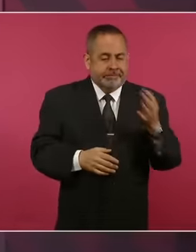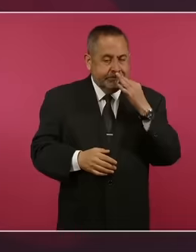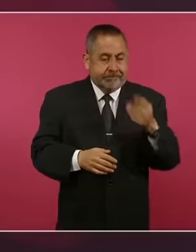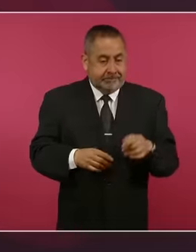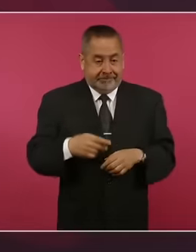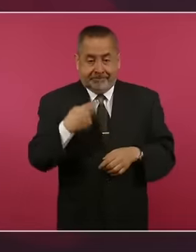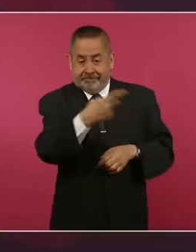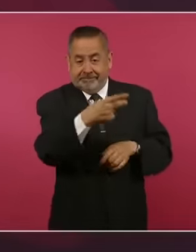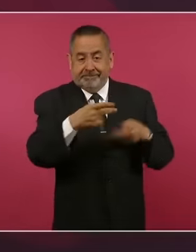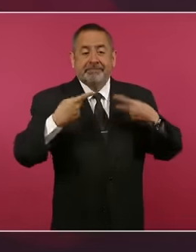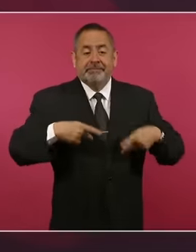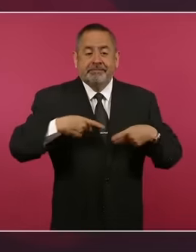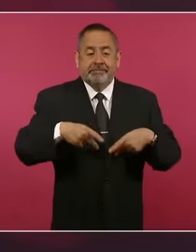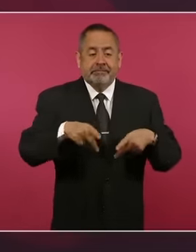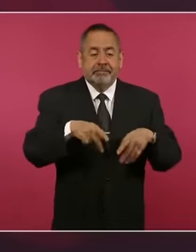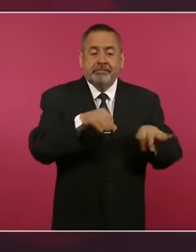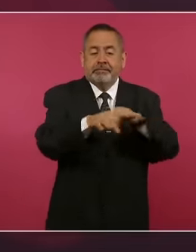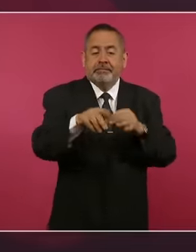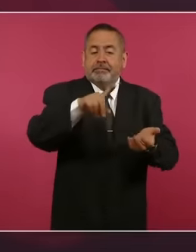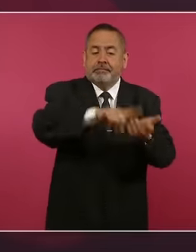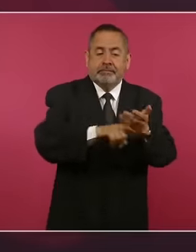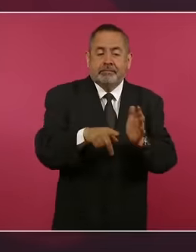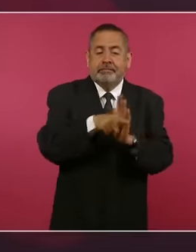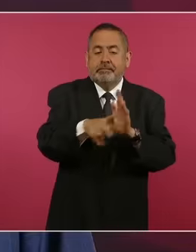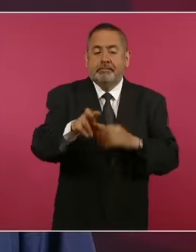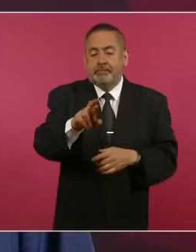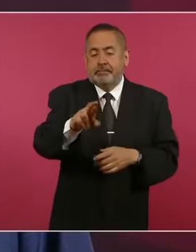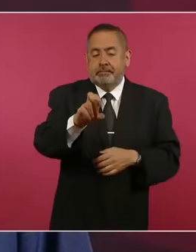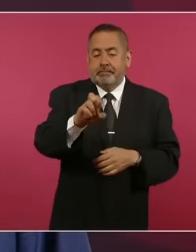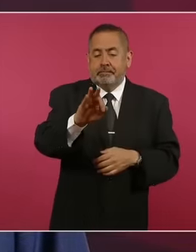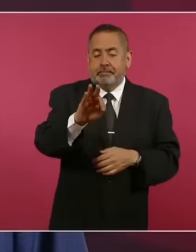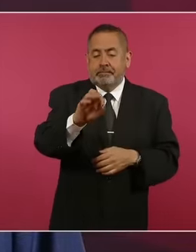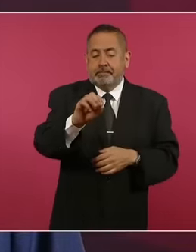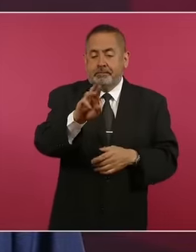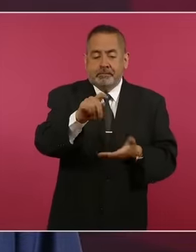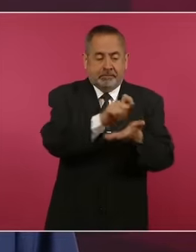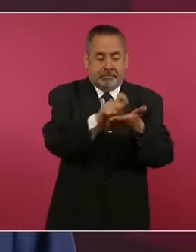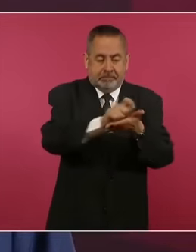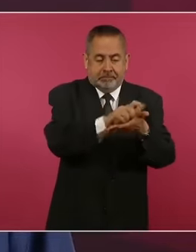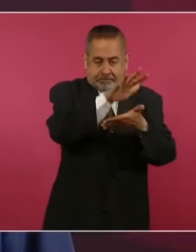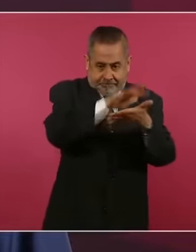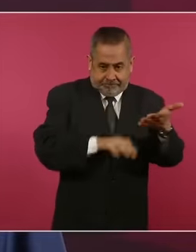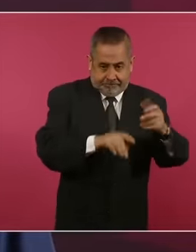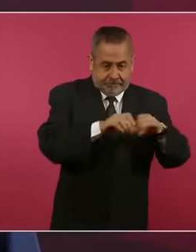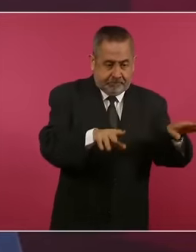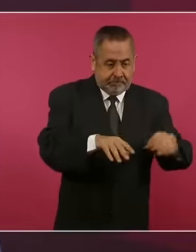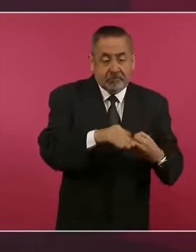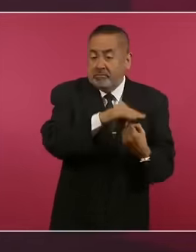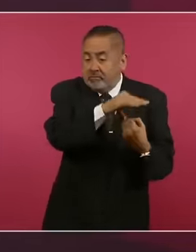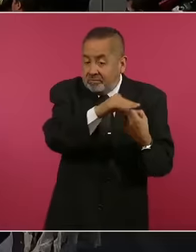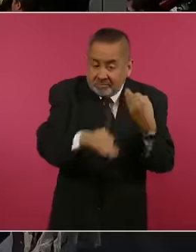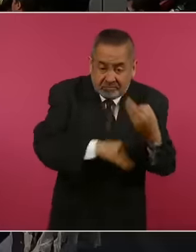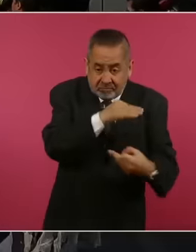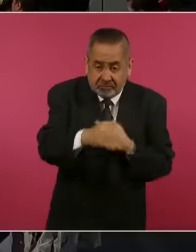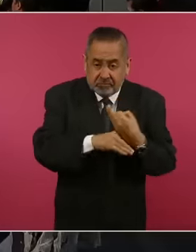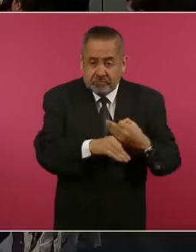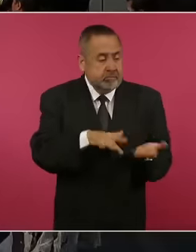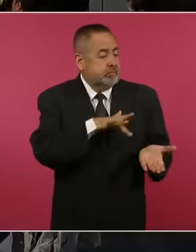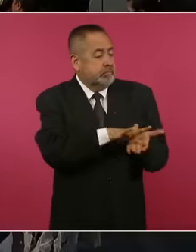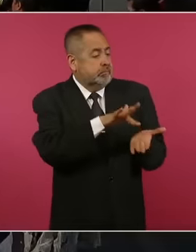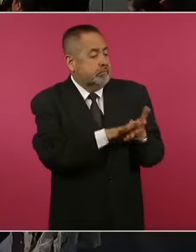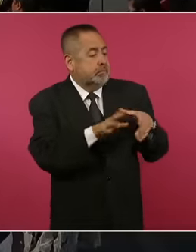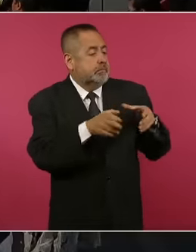escritor en el Reforma que no esté a favor de la